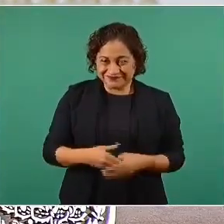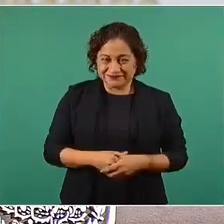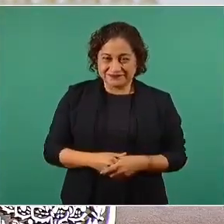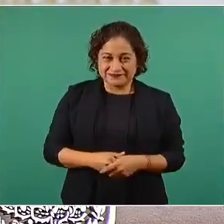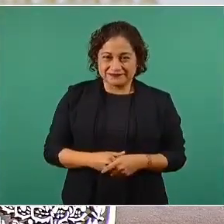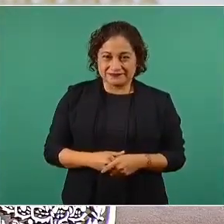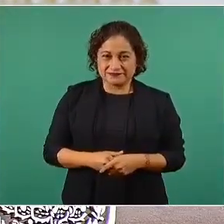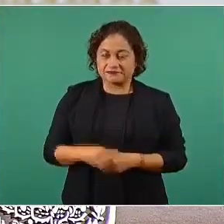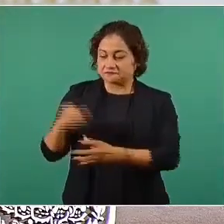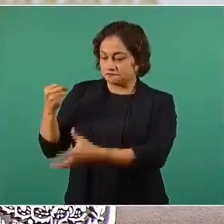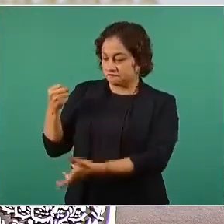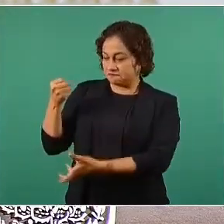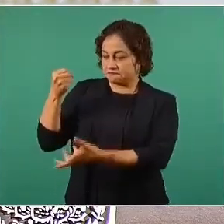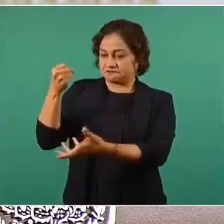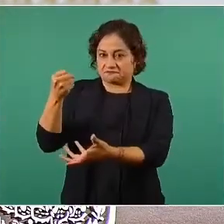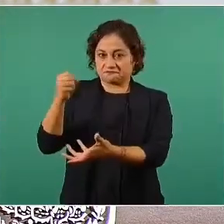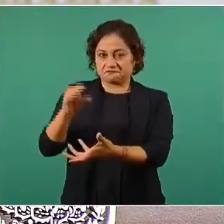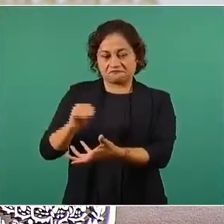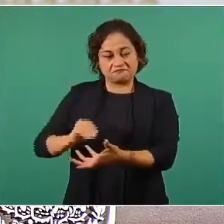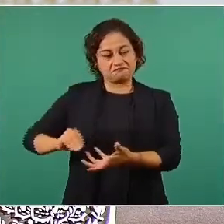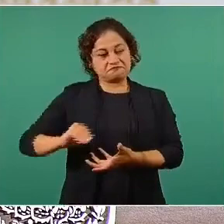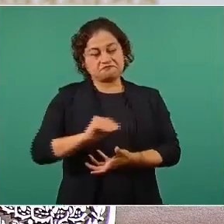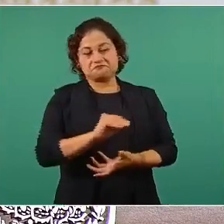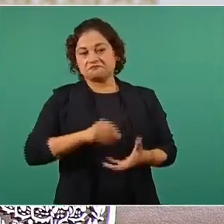para cooptar para comprar